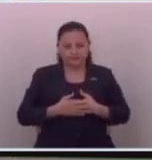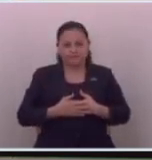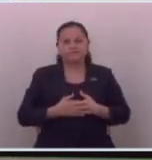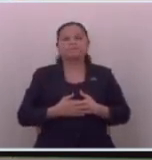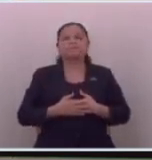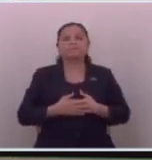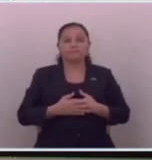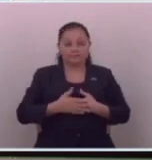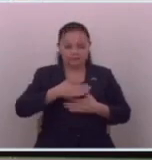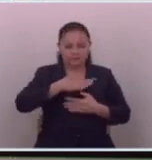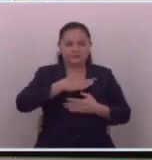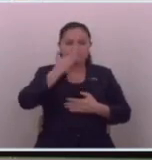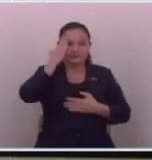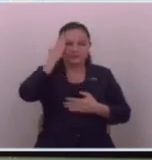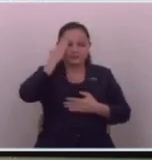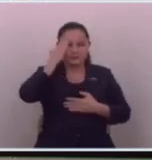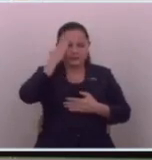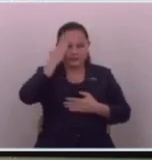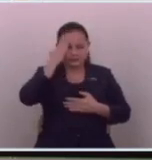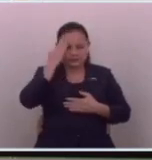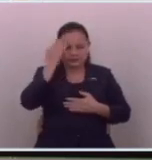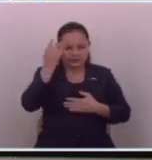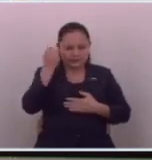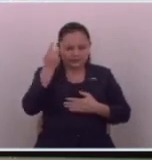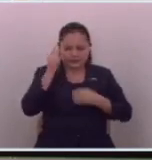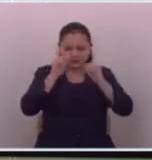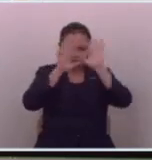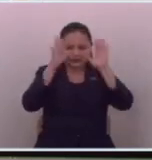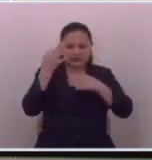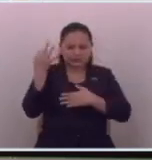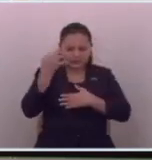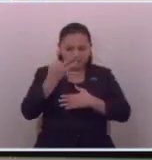debemos de saber definir y debemos de saber entender